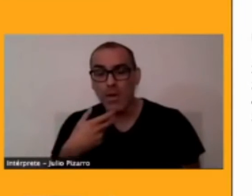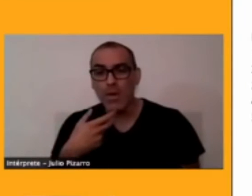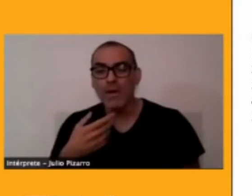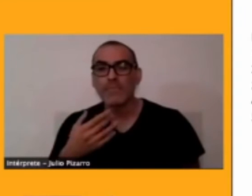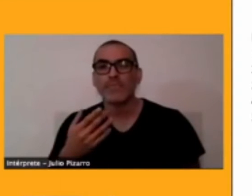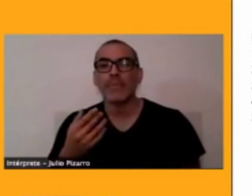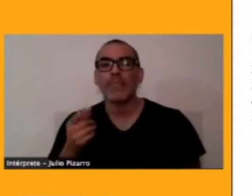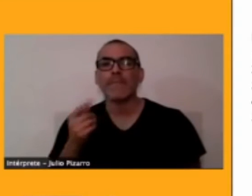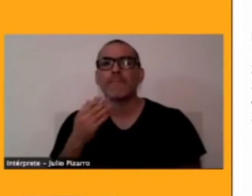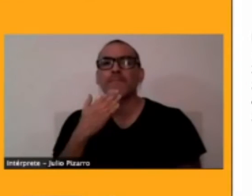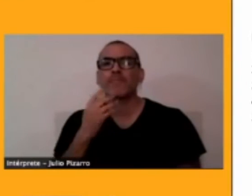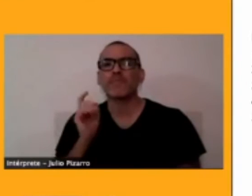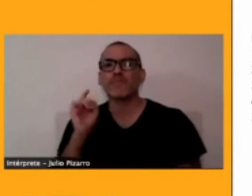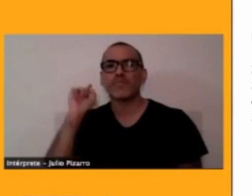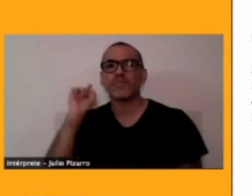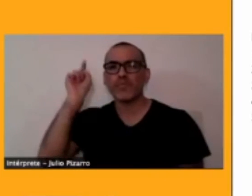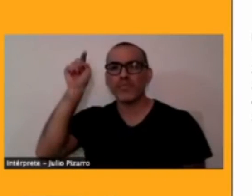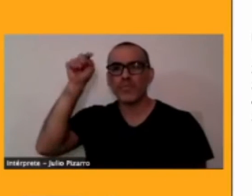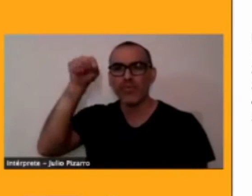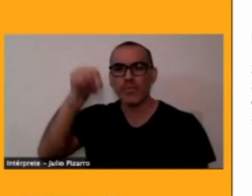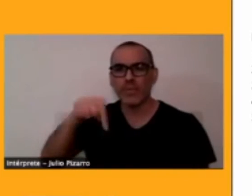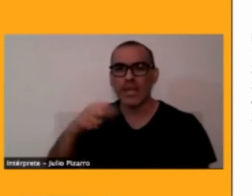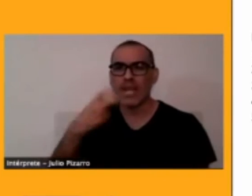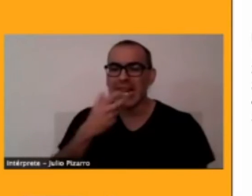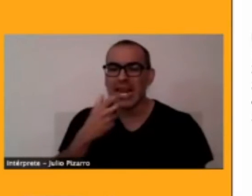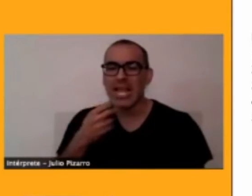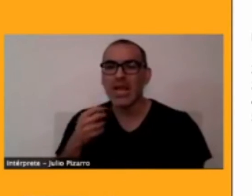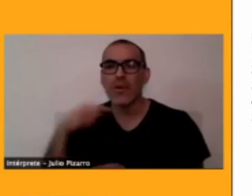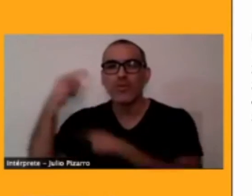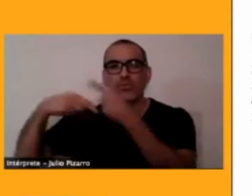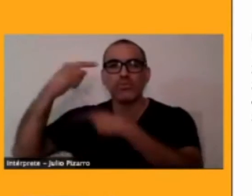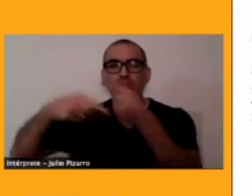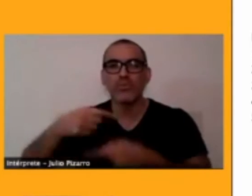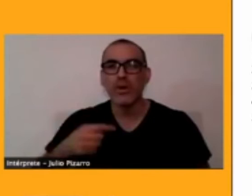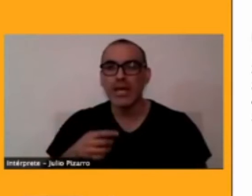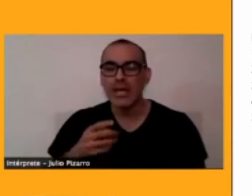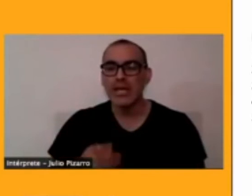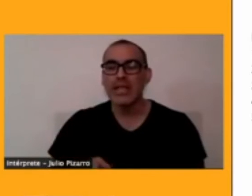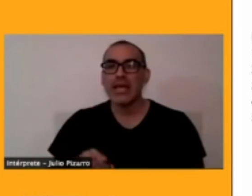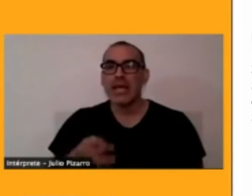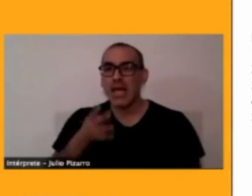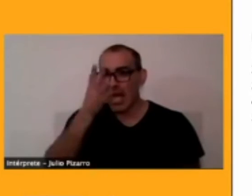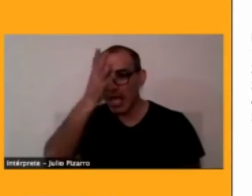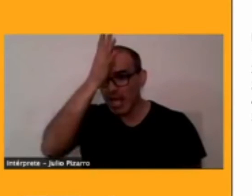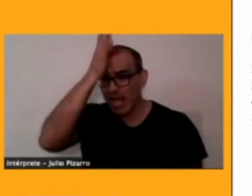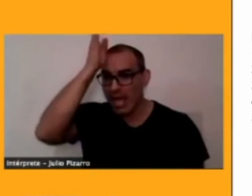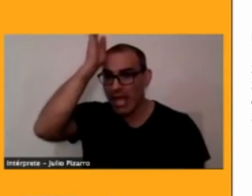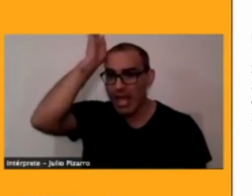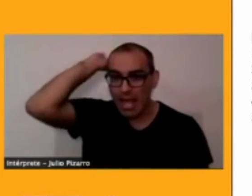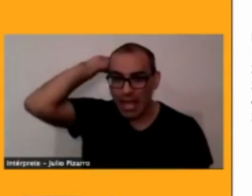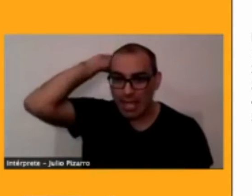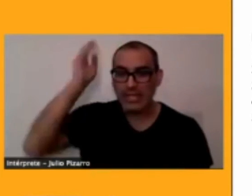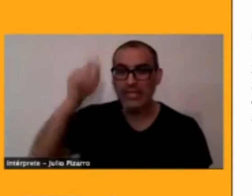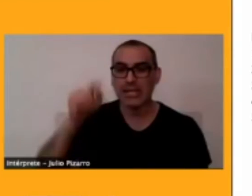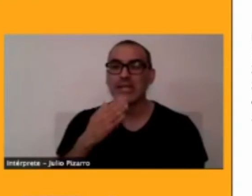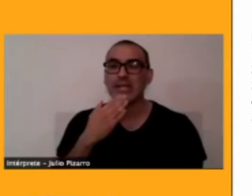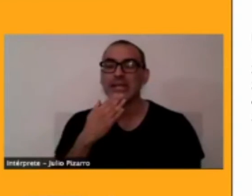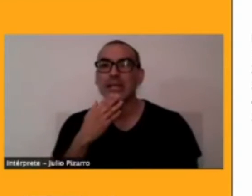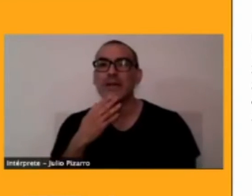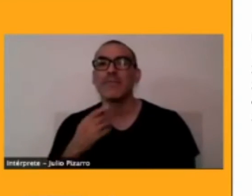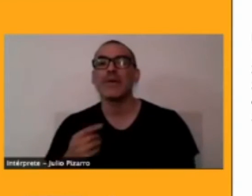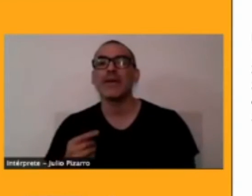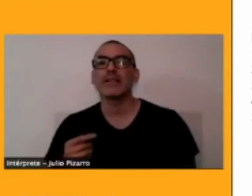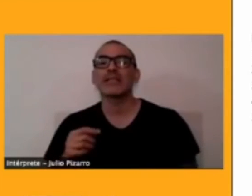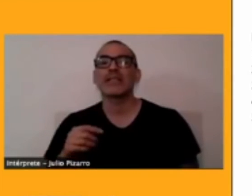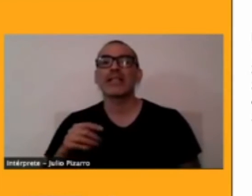llegando desde el Incanato de Cusco, que sería el Quechua, y desde el Imperio Tihuanaco, que